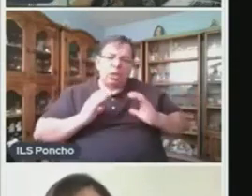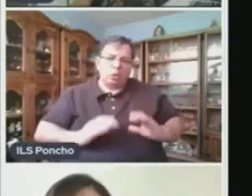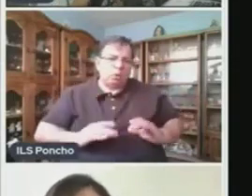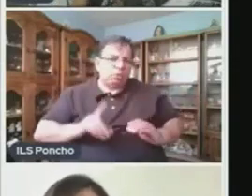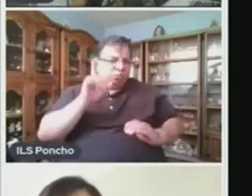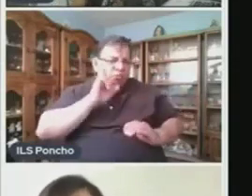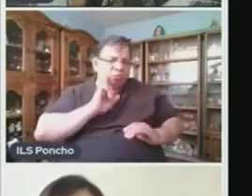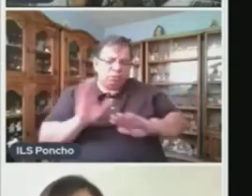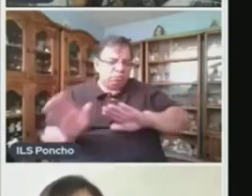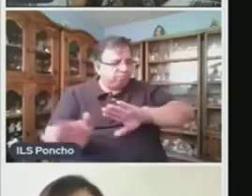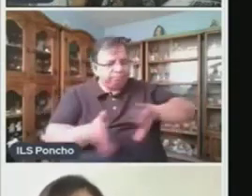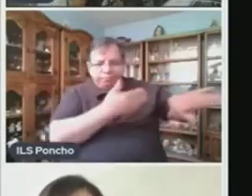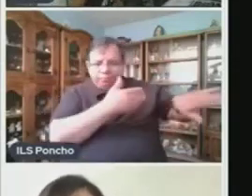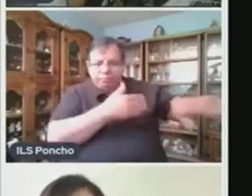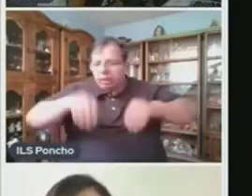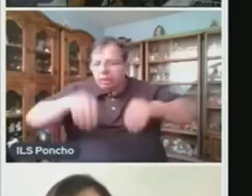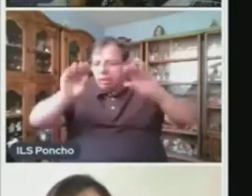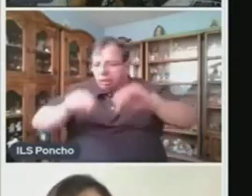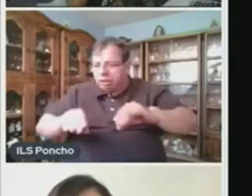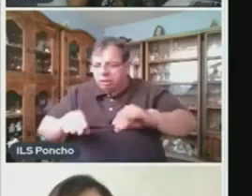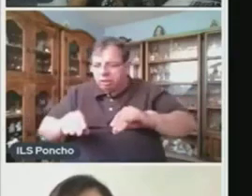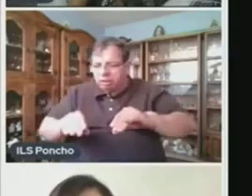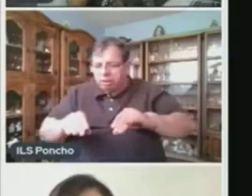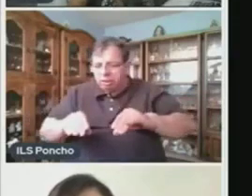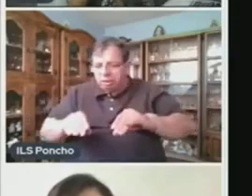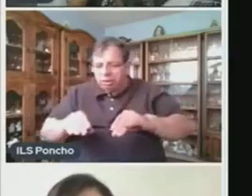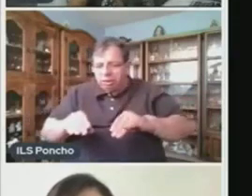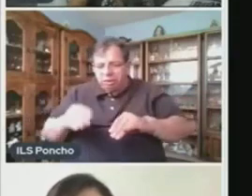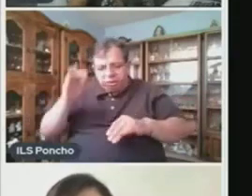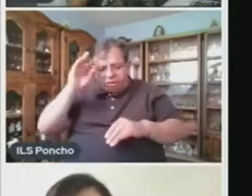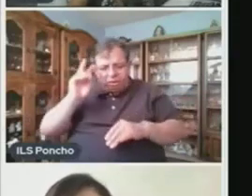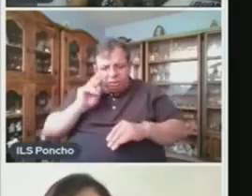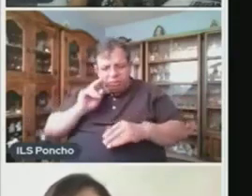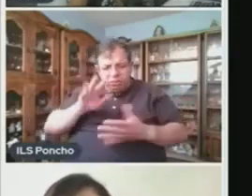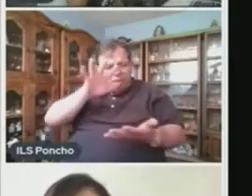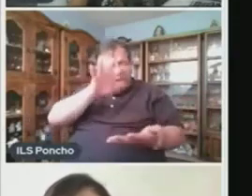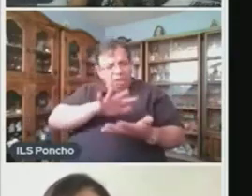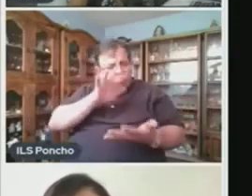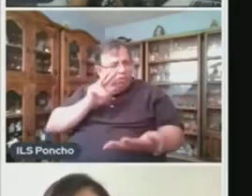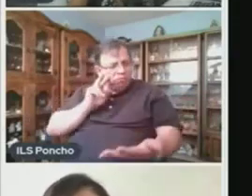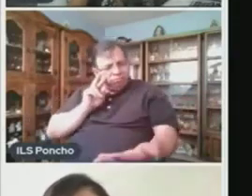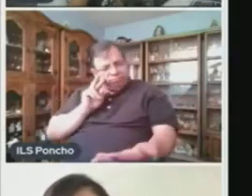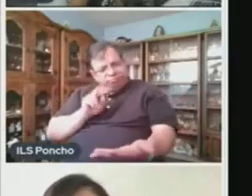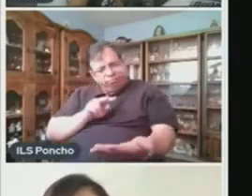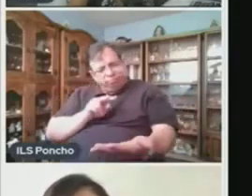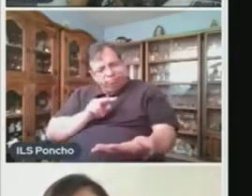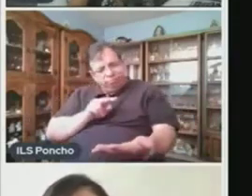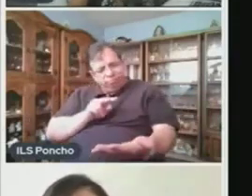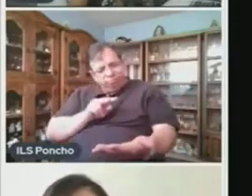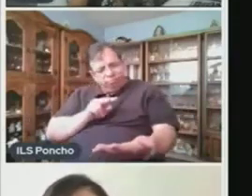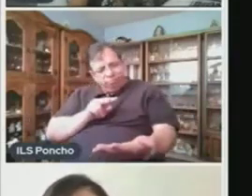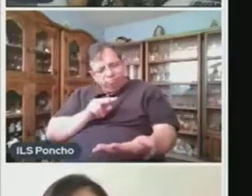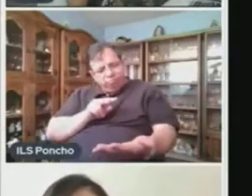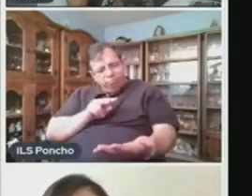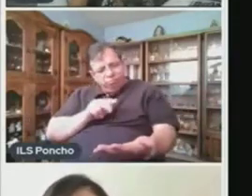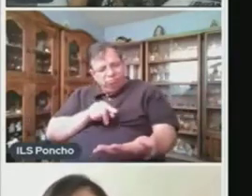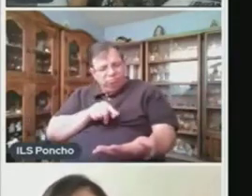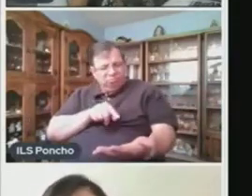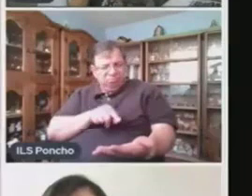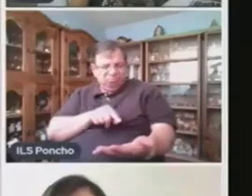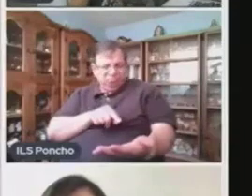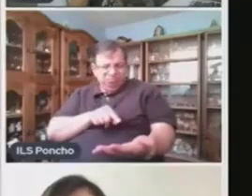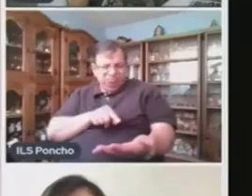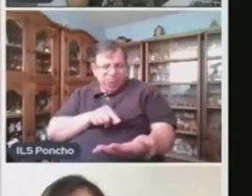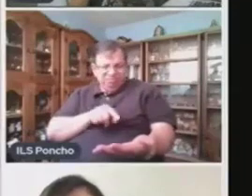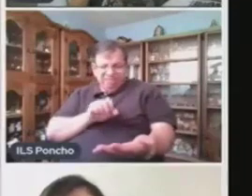Alicia Miró Un Rato Extrañar El Almohadón De Plumas Le Pareció